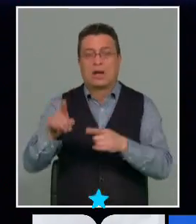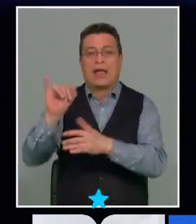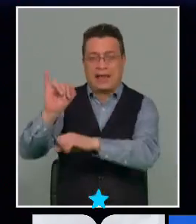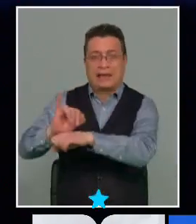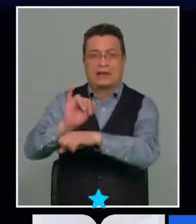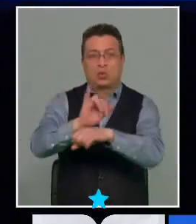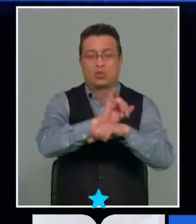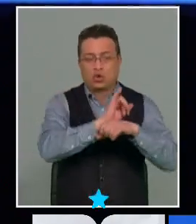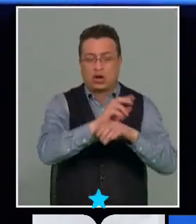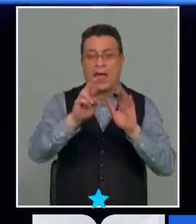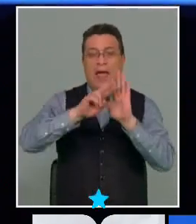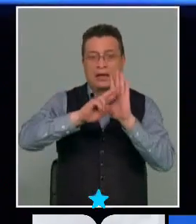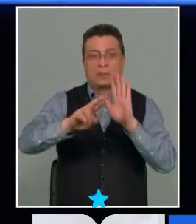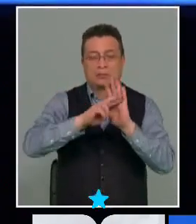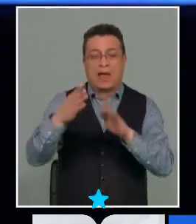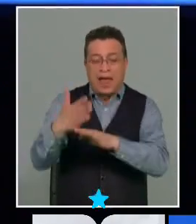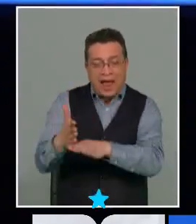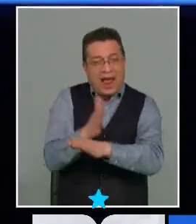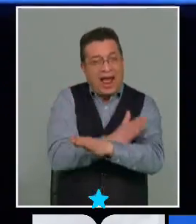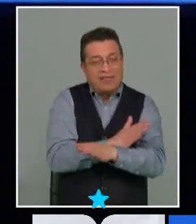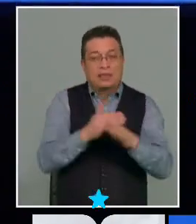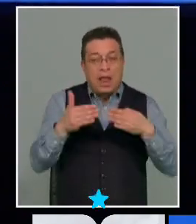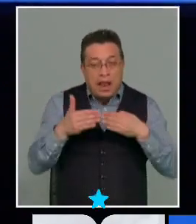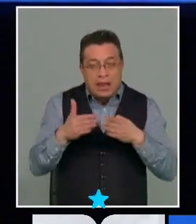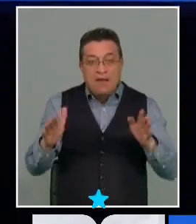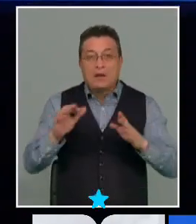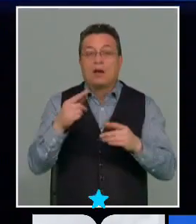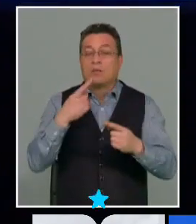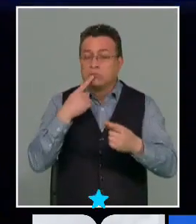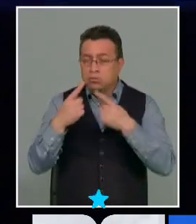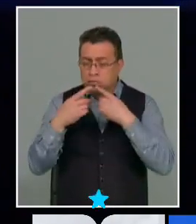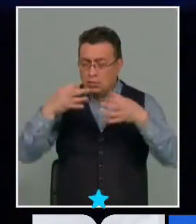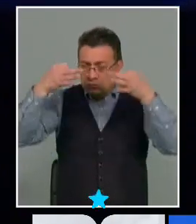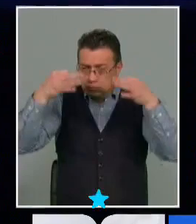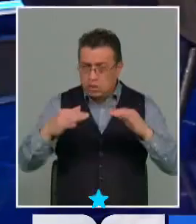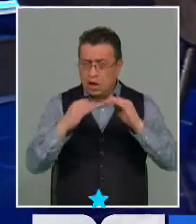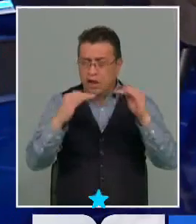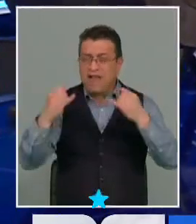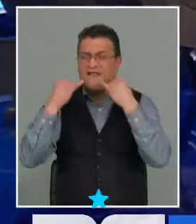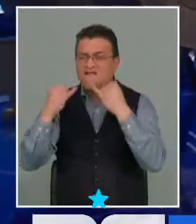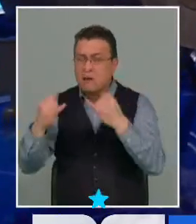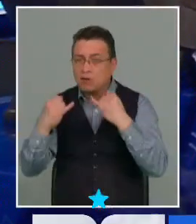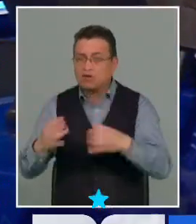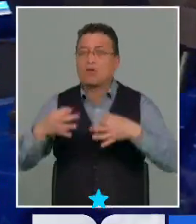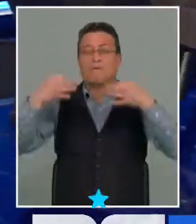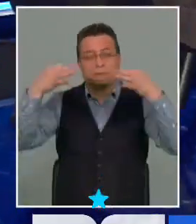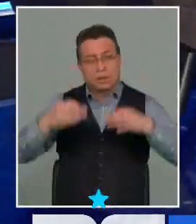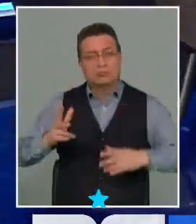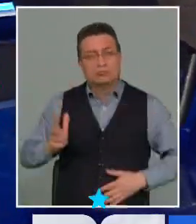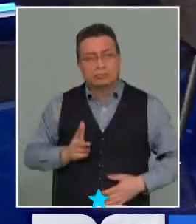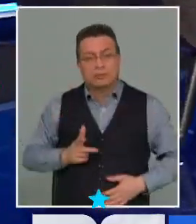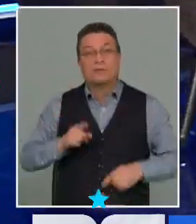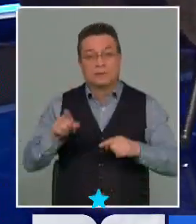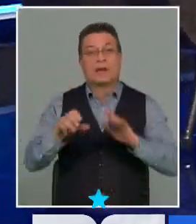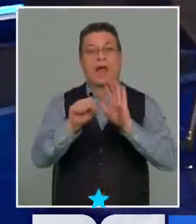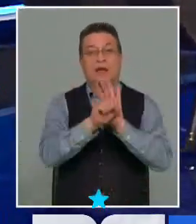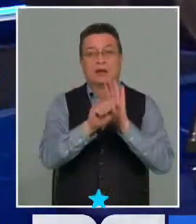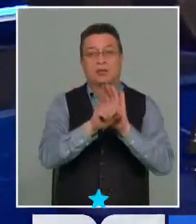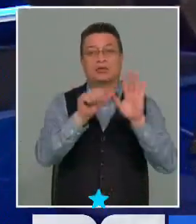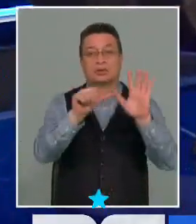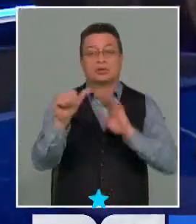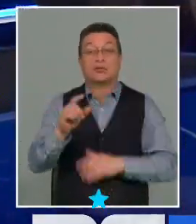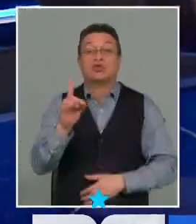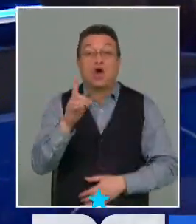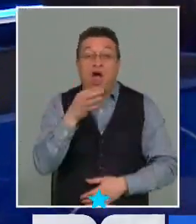instituciones representativas de forma previa y libre mediante procedimientos apropiados informados y de buena fe ese es el artículo 66 y no habla de